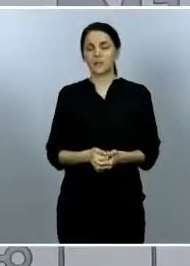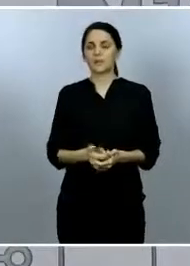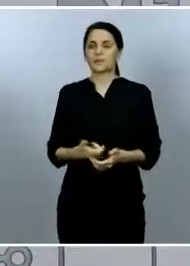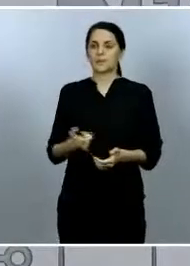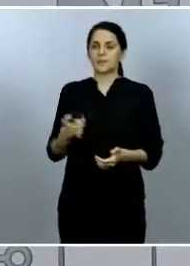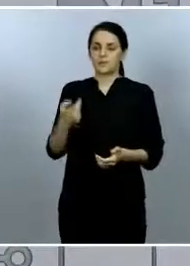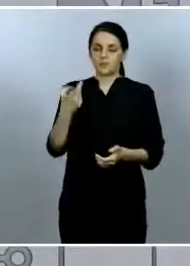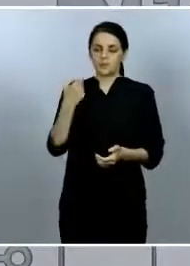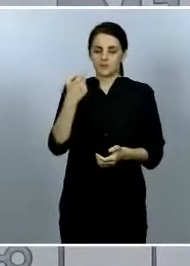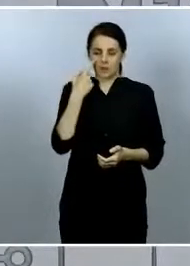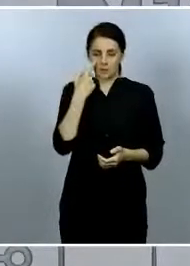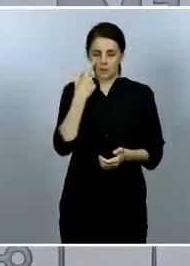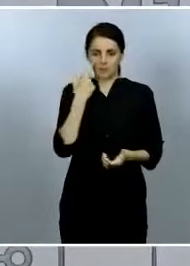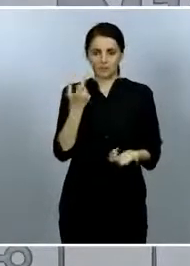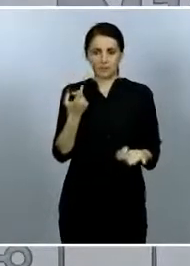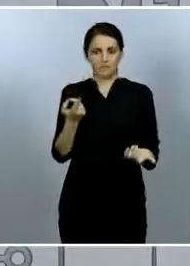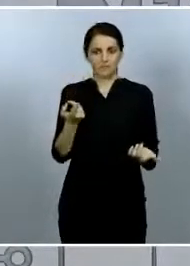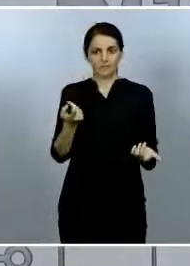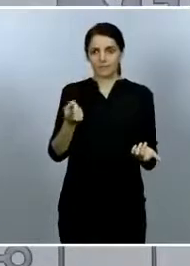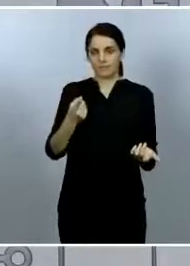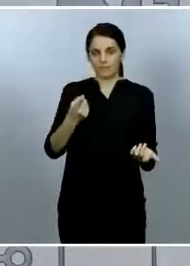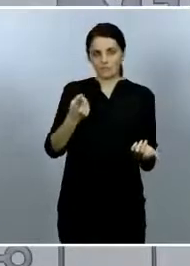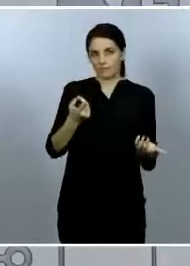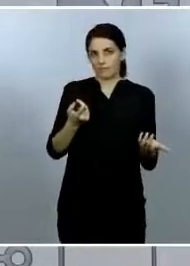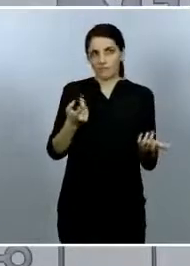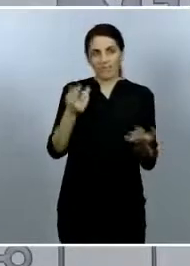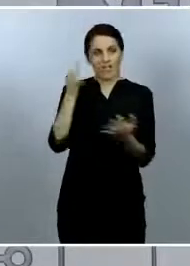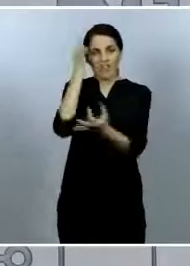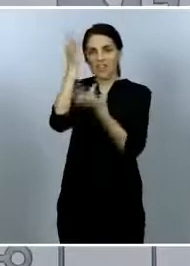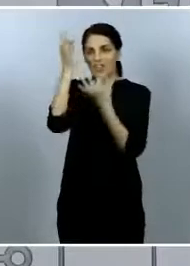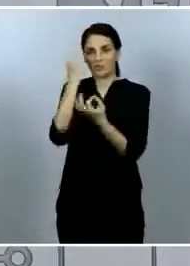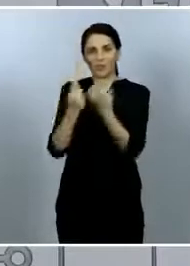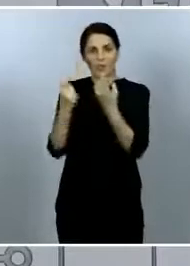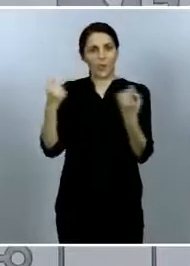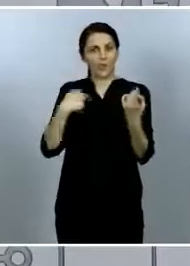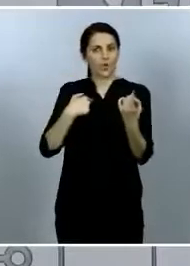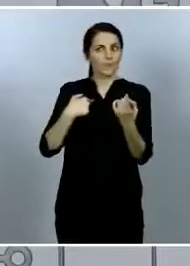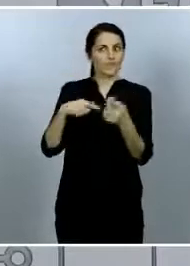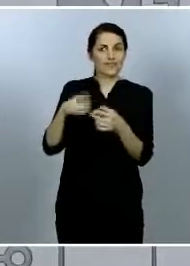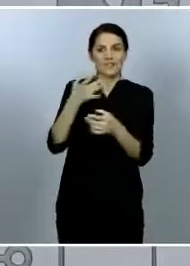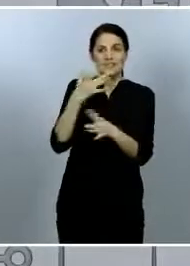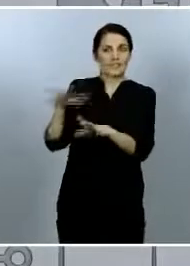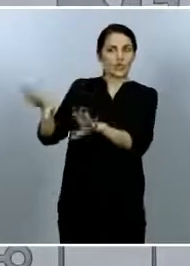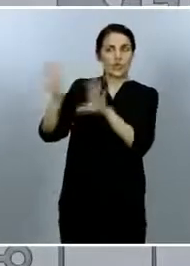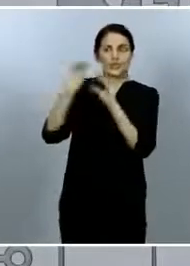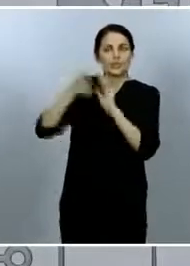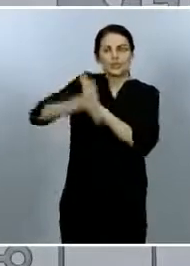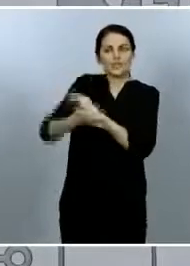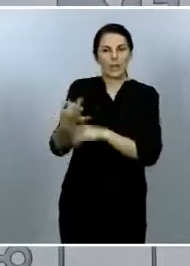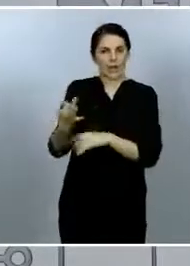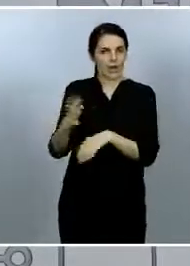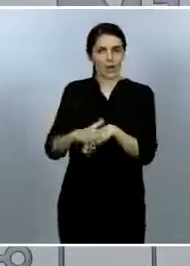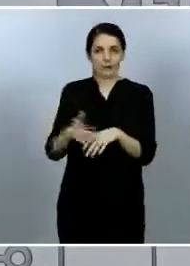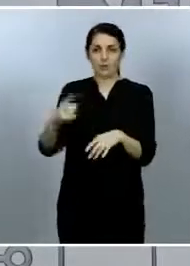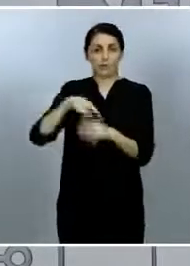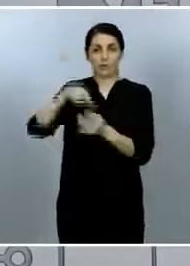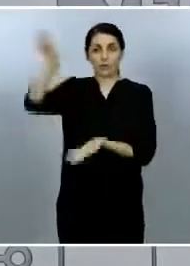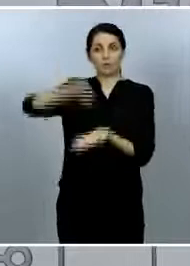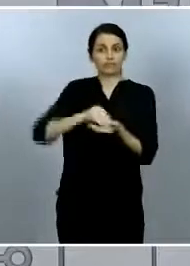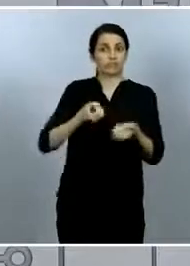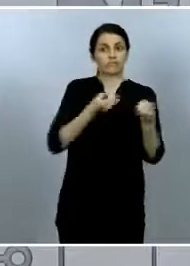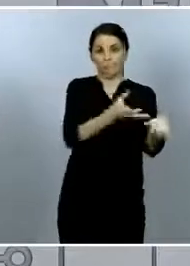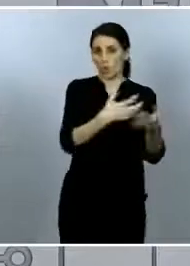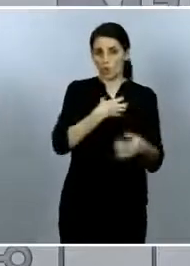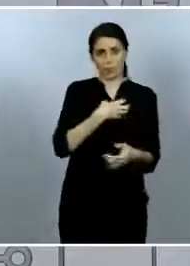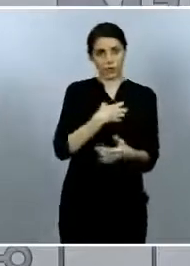dar datos que no entendamos lo que significan o que no tengamos una mínima idea de lo que significan. sabemos que tenemos alrededor de 27